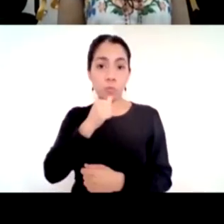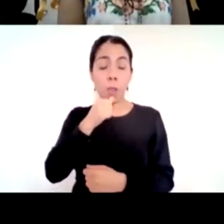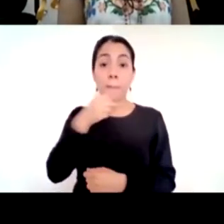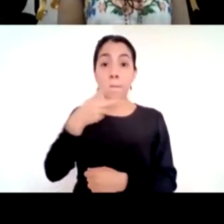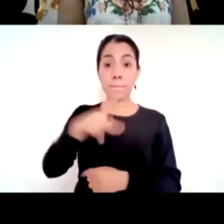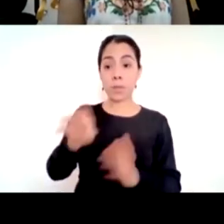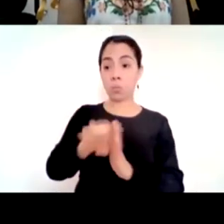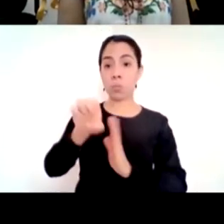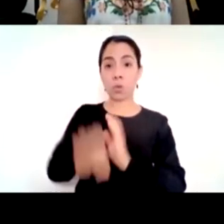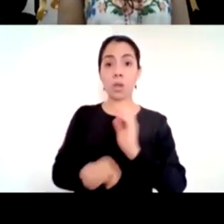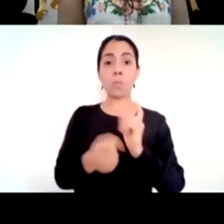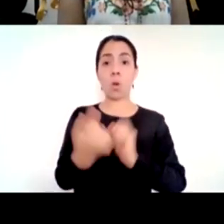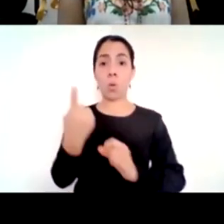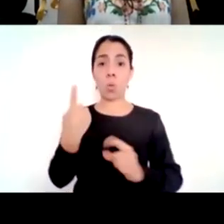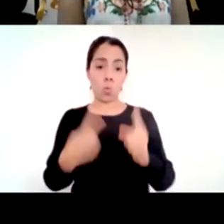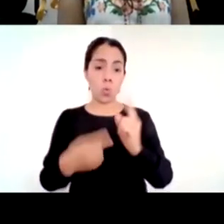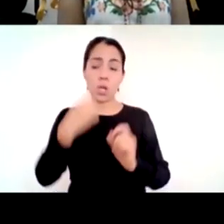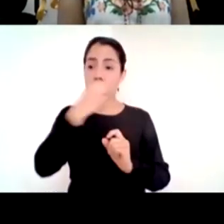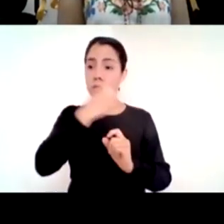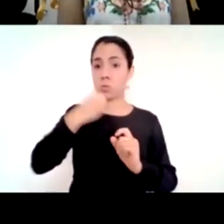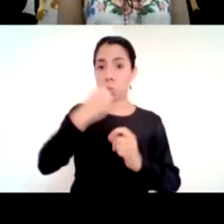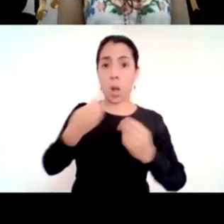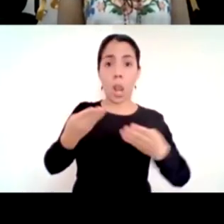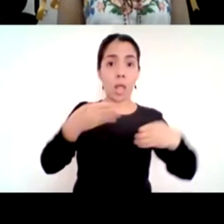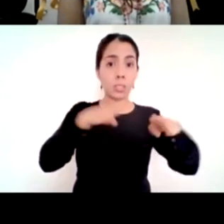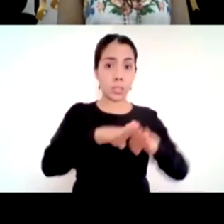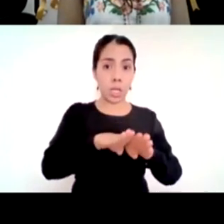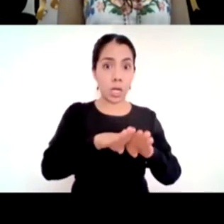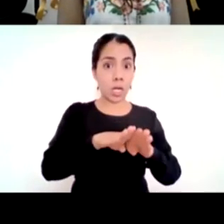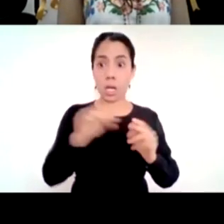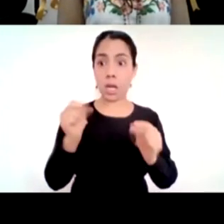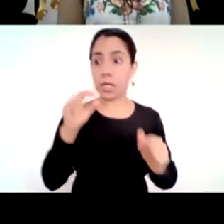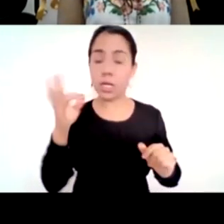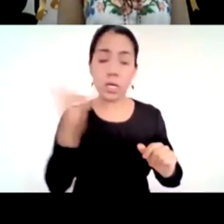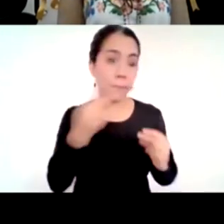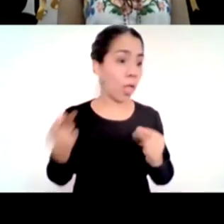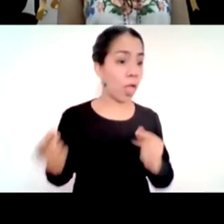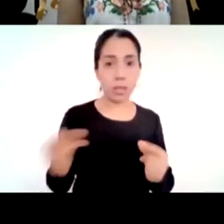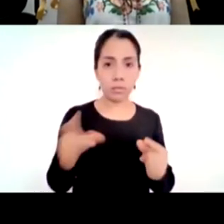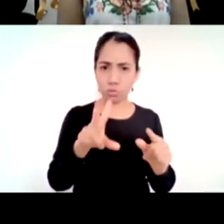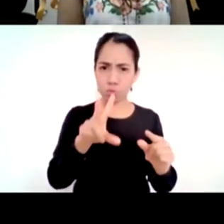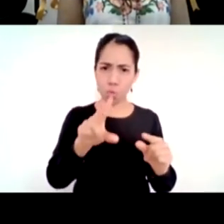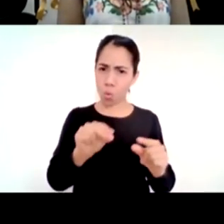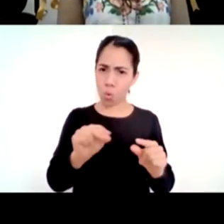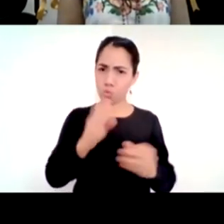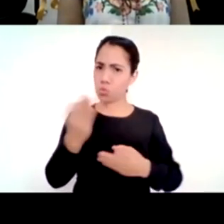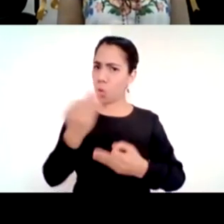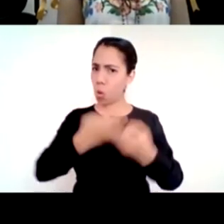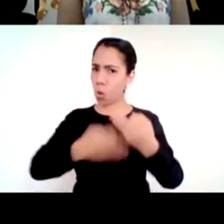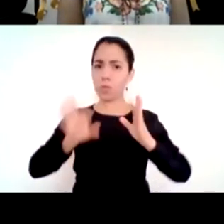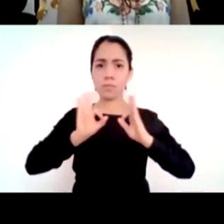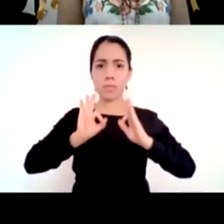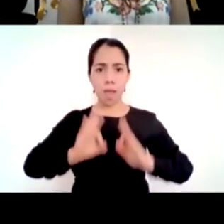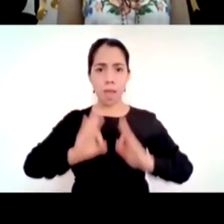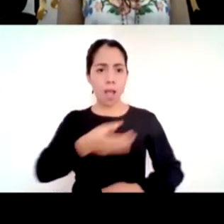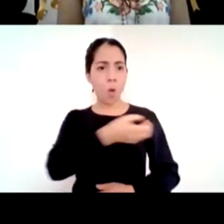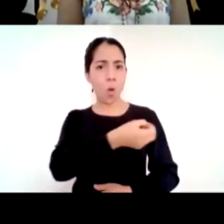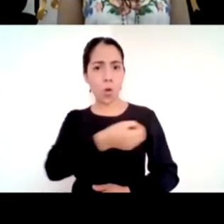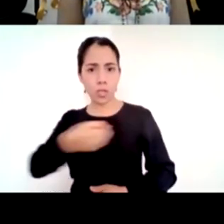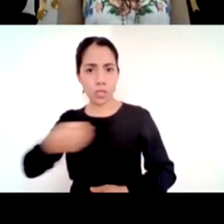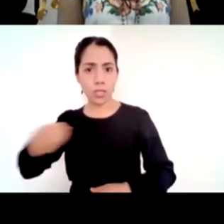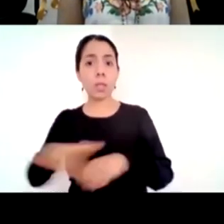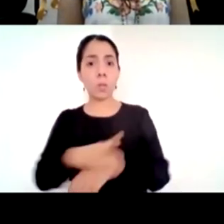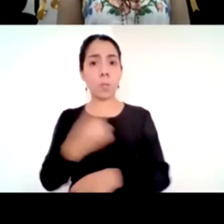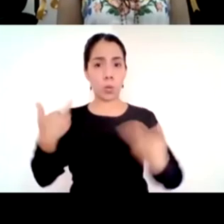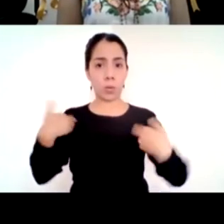escuelas fue un cierre muy ordenado porque no podíamos correr y nuestros maestros nos dieron el ejemplo y por último creo que